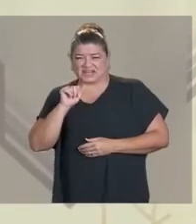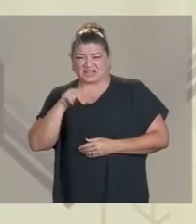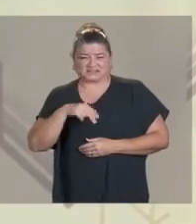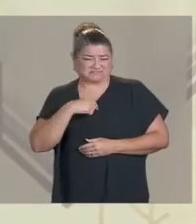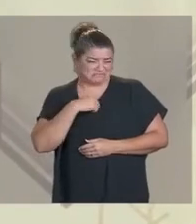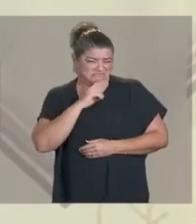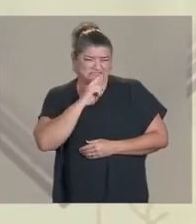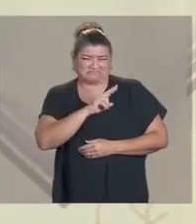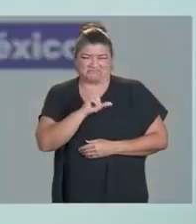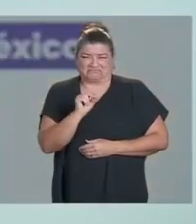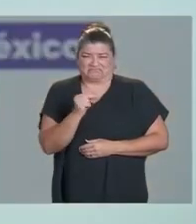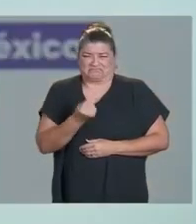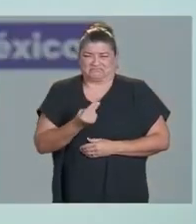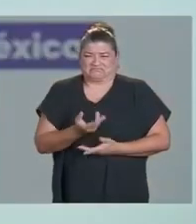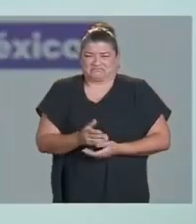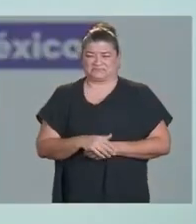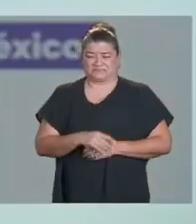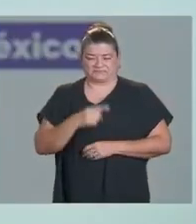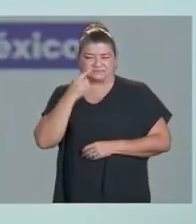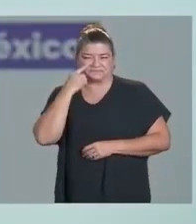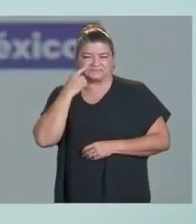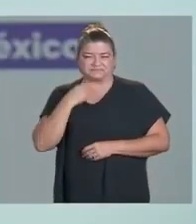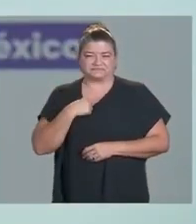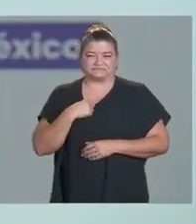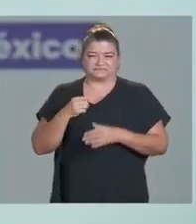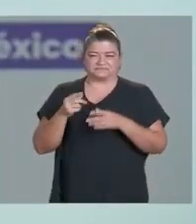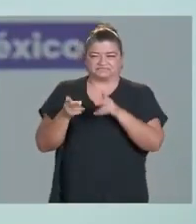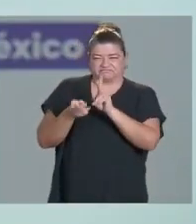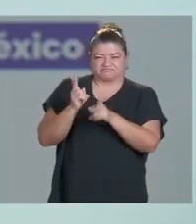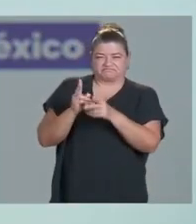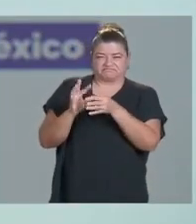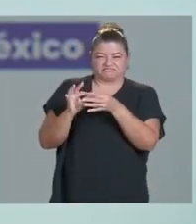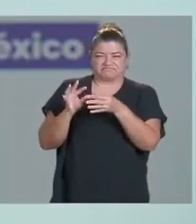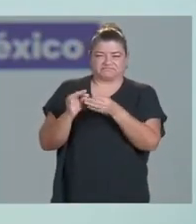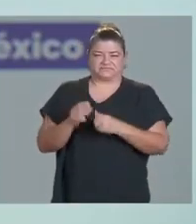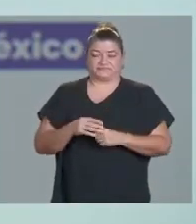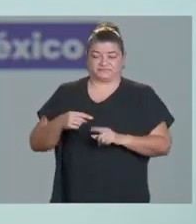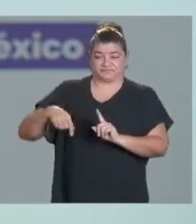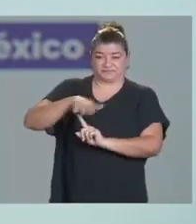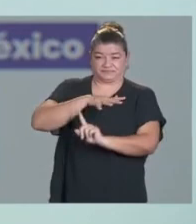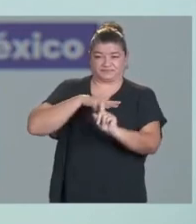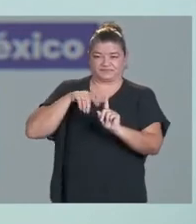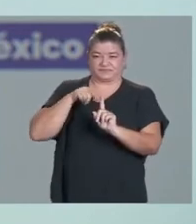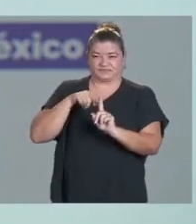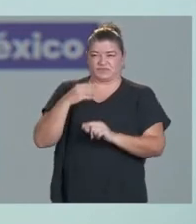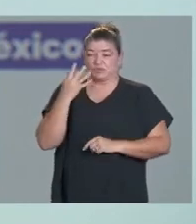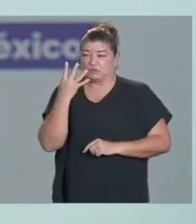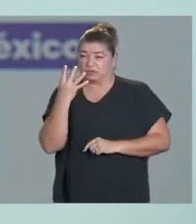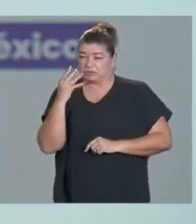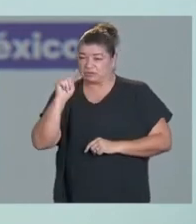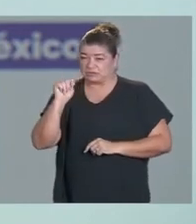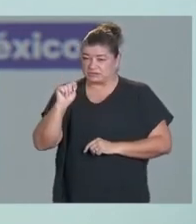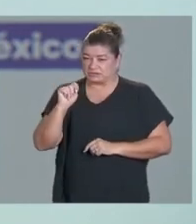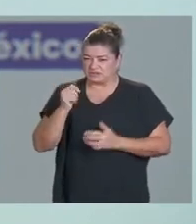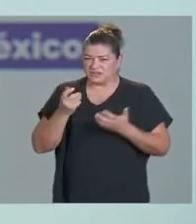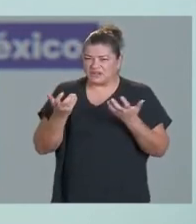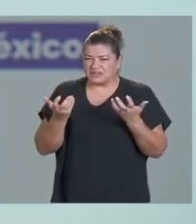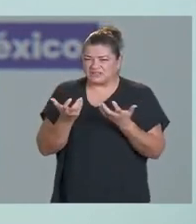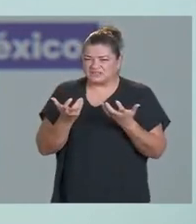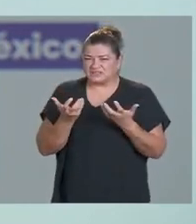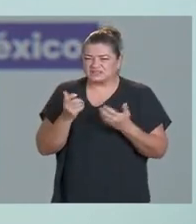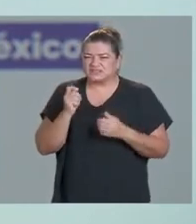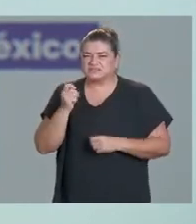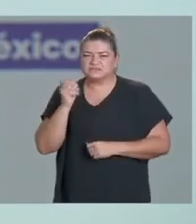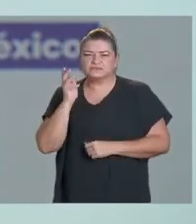desarrollo sustentable, justamente. Lo que está haciendo la Cuarta Transformación y lo que vamos a hacer hacia adelante con la transición